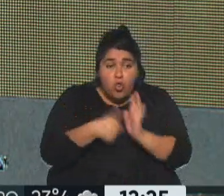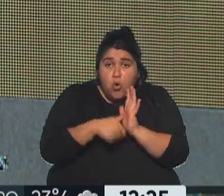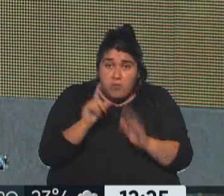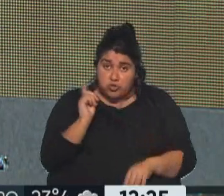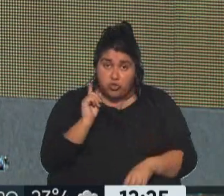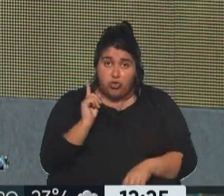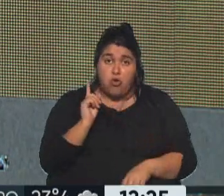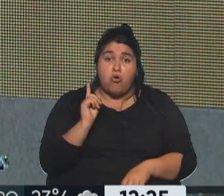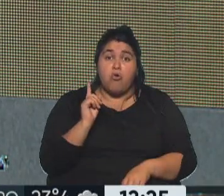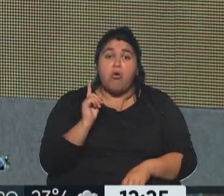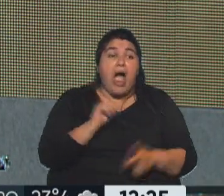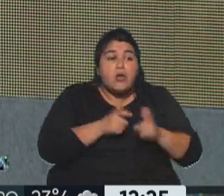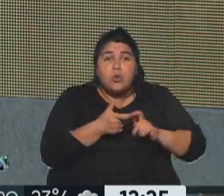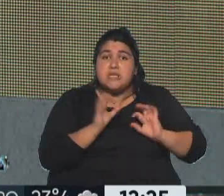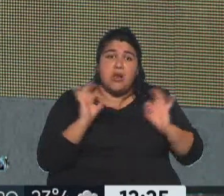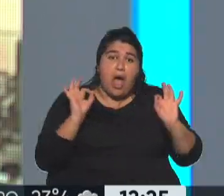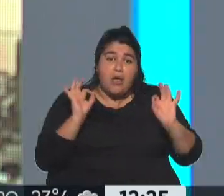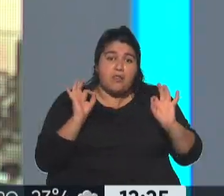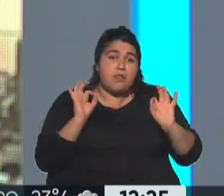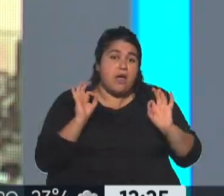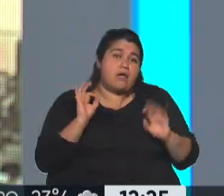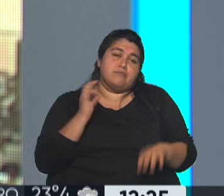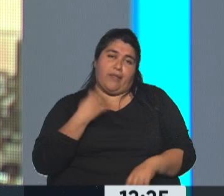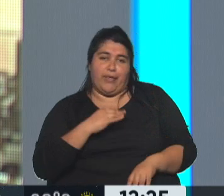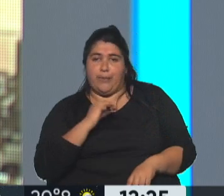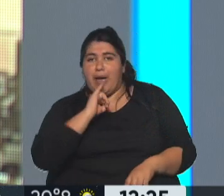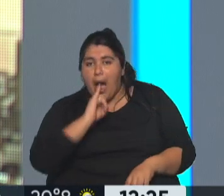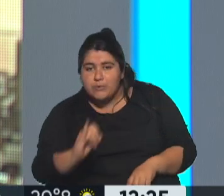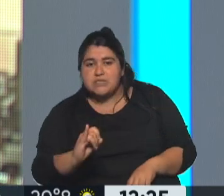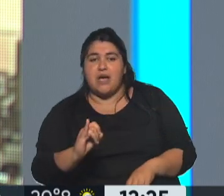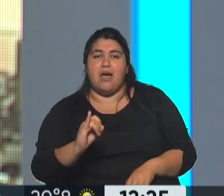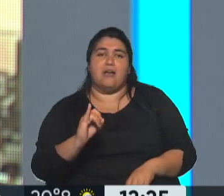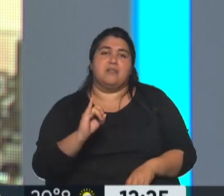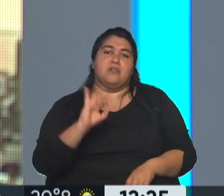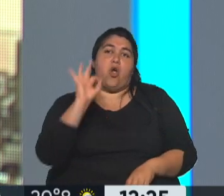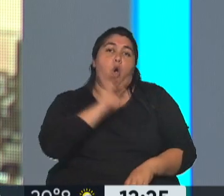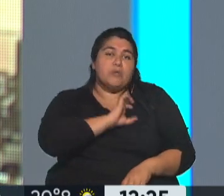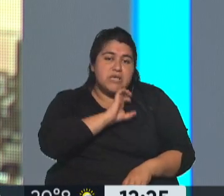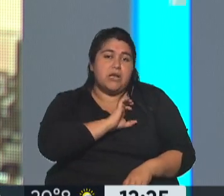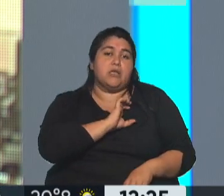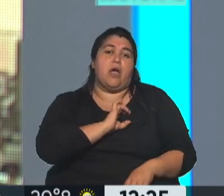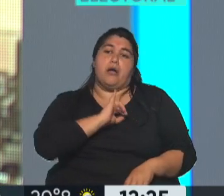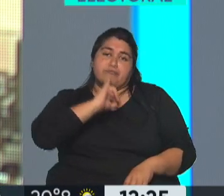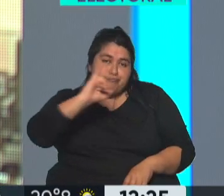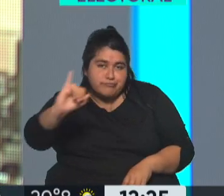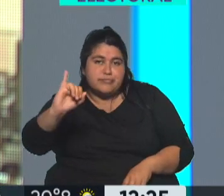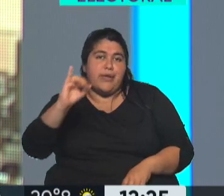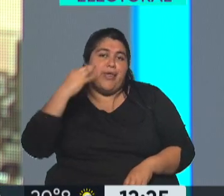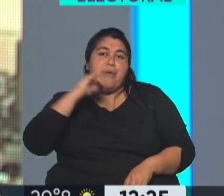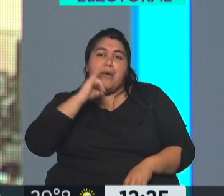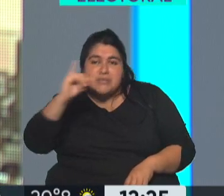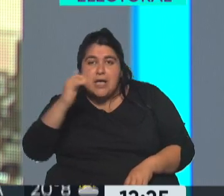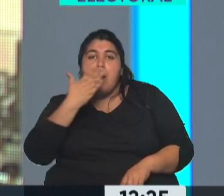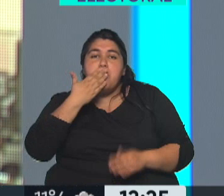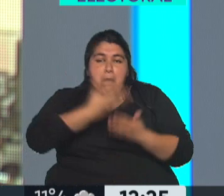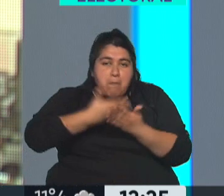o la última versión, hay que excusarse. Hay que excusarse, tenés que ir a alguna comisaría, te excusás, presentás los papeles